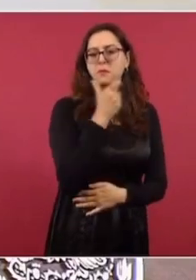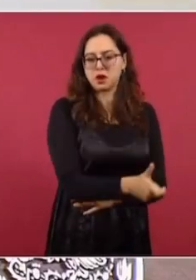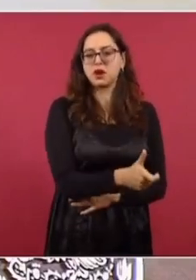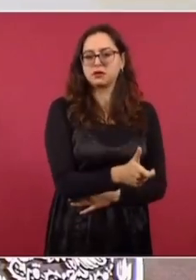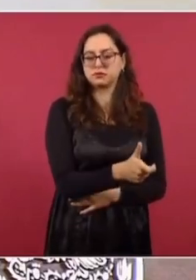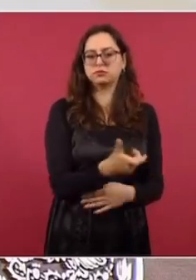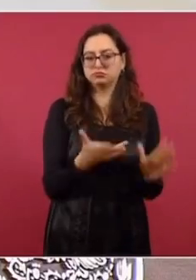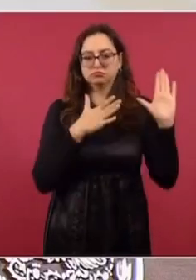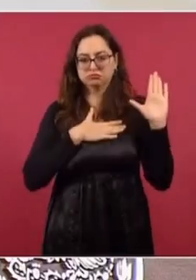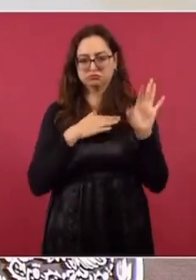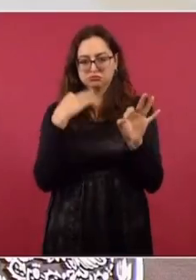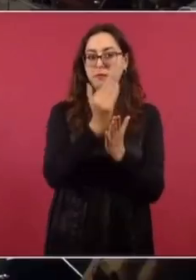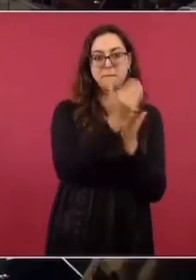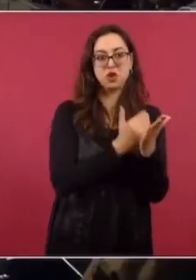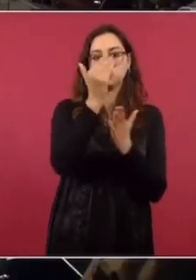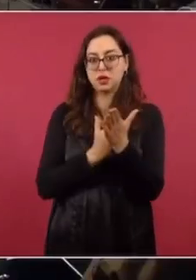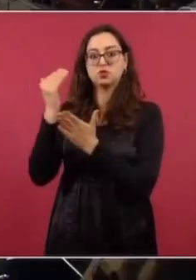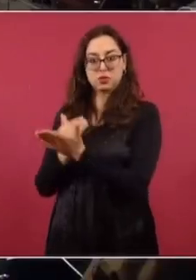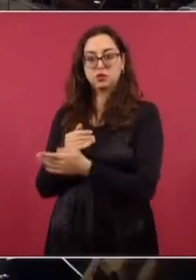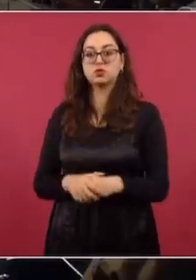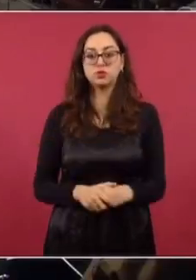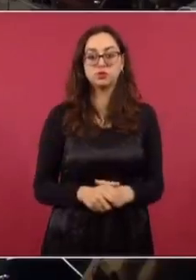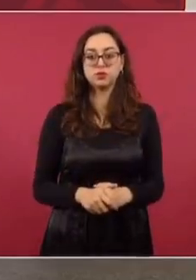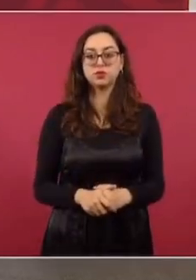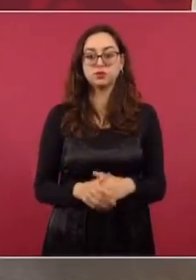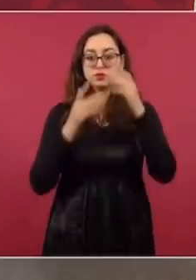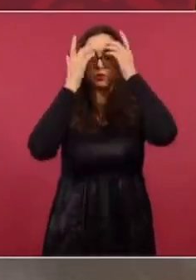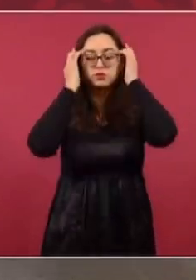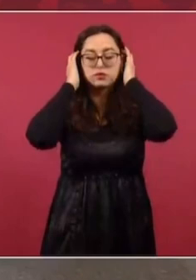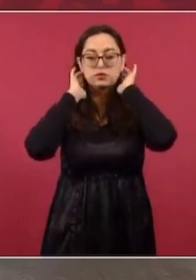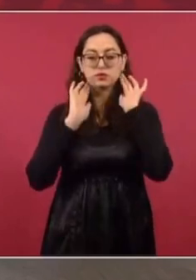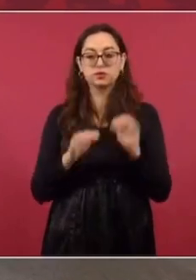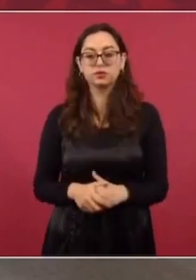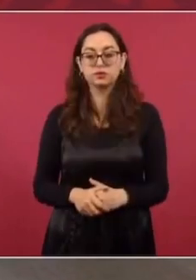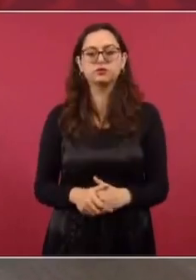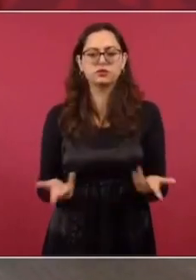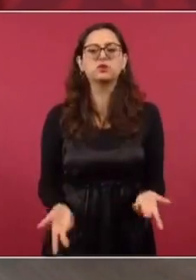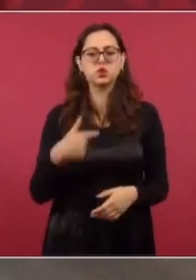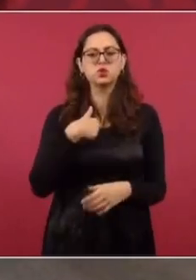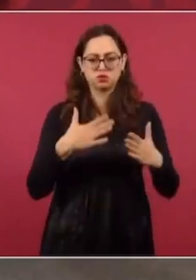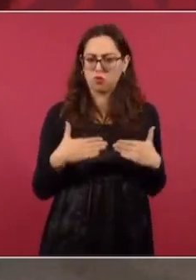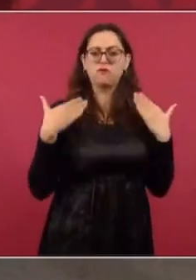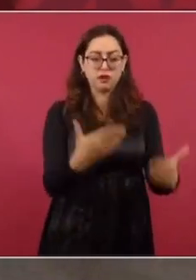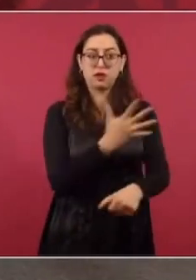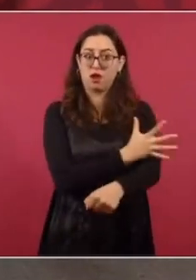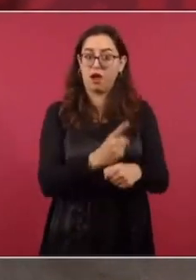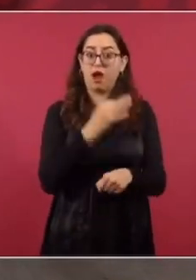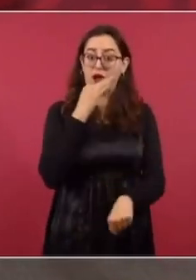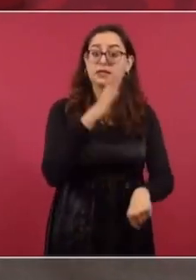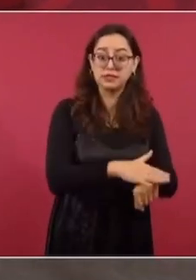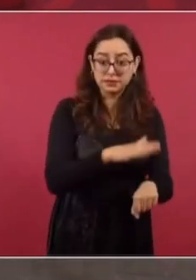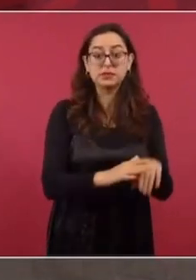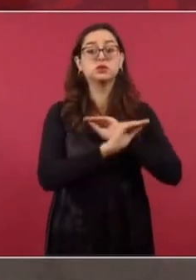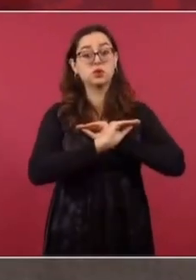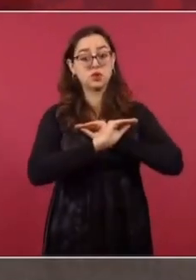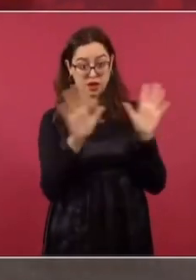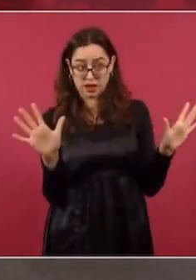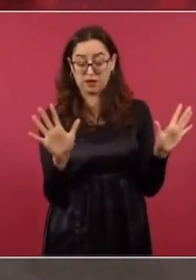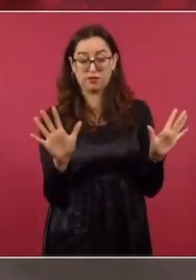los compromisos crediticios. Les dije con toda claridad, jamás hay confianza, de que nosotros ya no queríamos